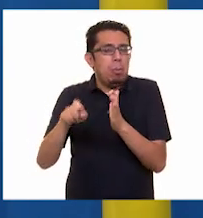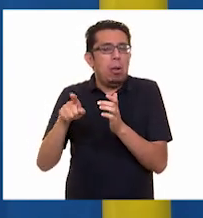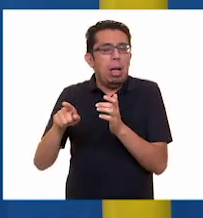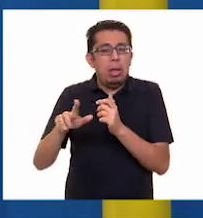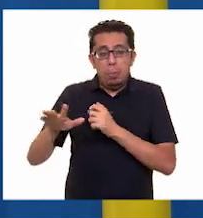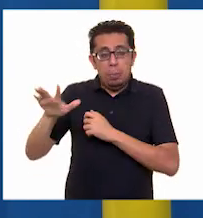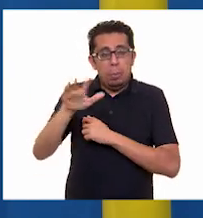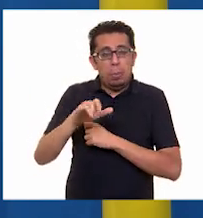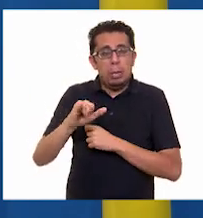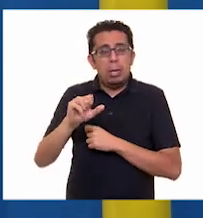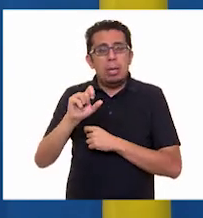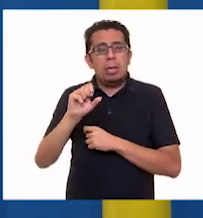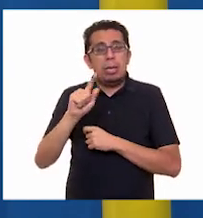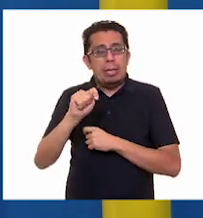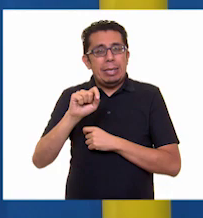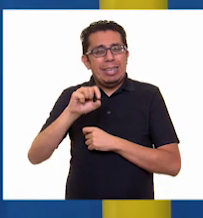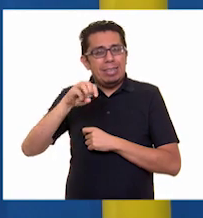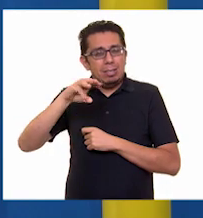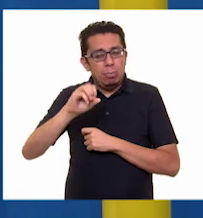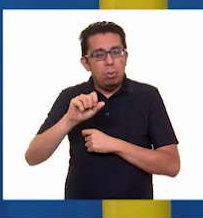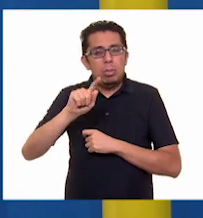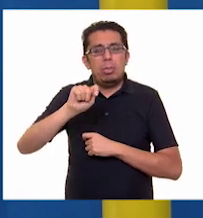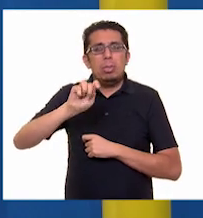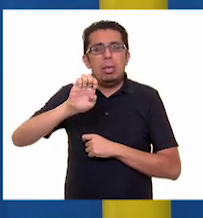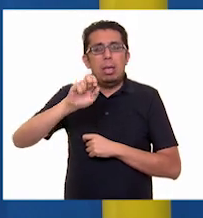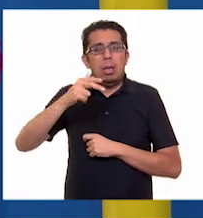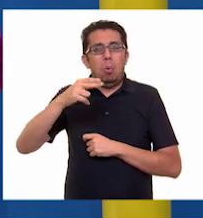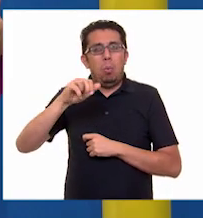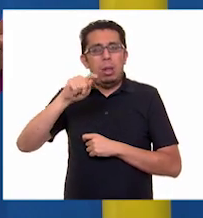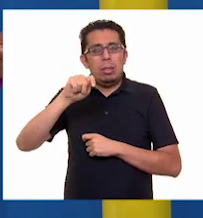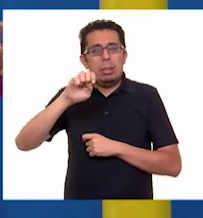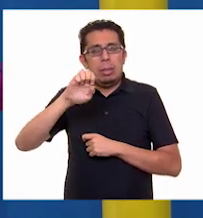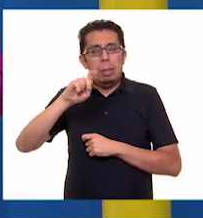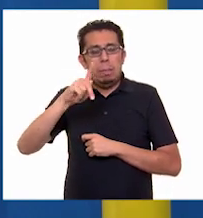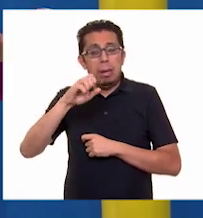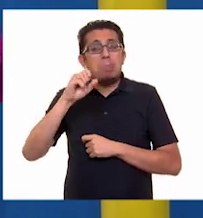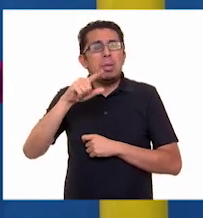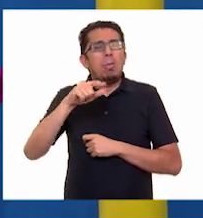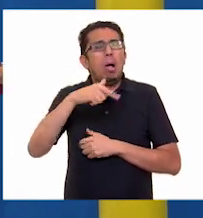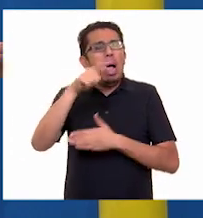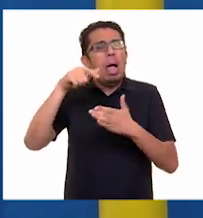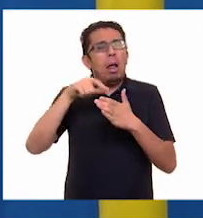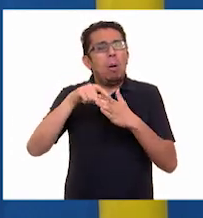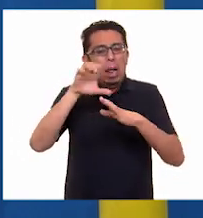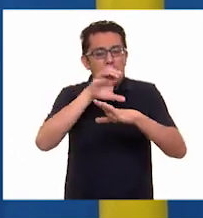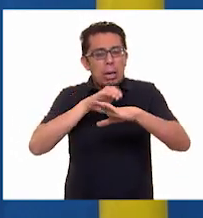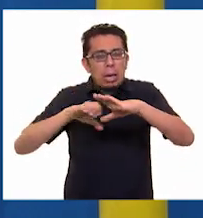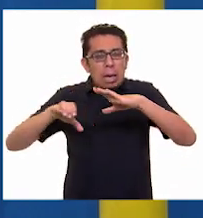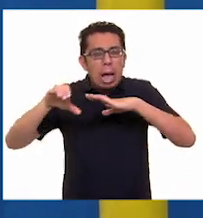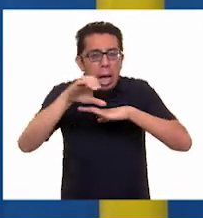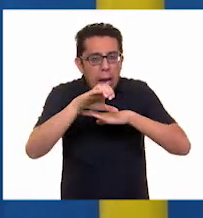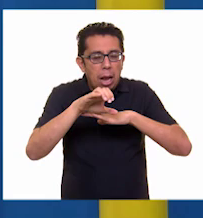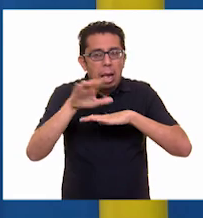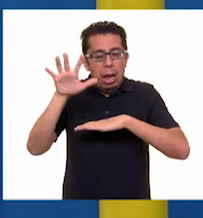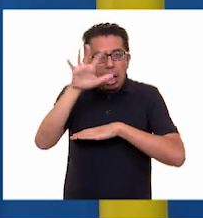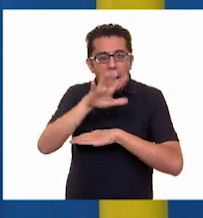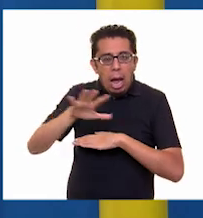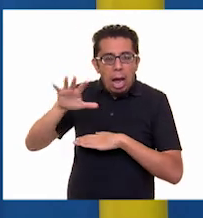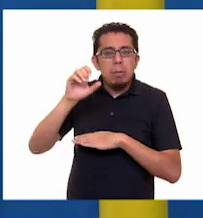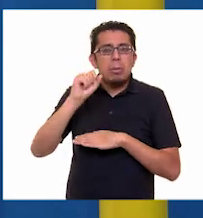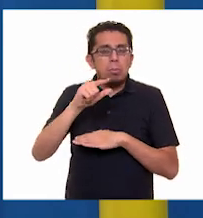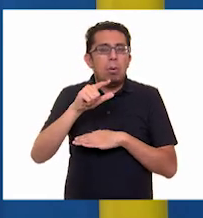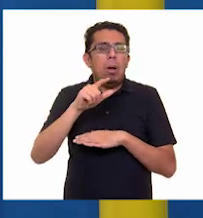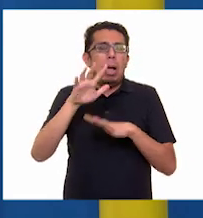Cuando hay huracanes, las zonas costeras del Mar Caribe, del Golfo de México y algunas áreas del litoral del Océano Pacífico